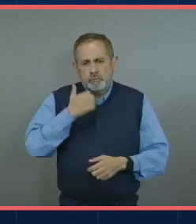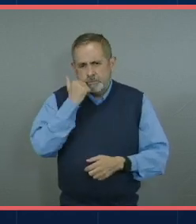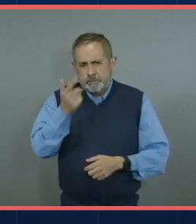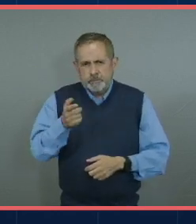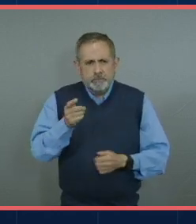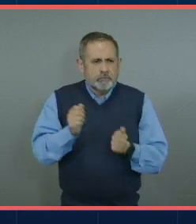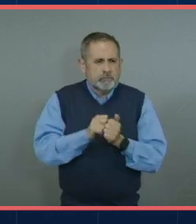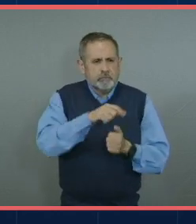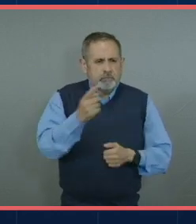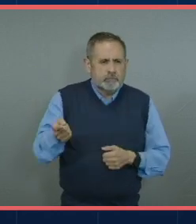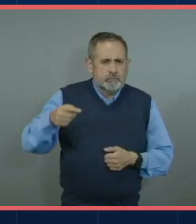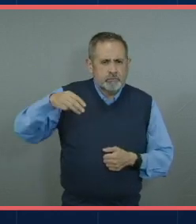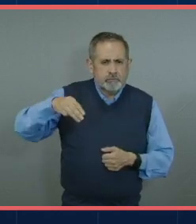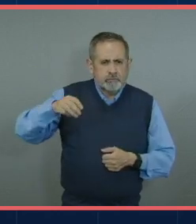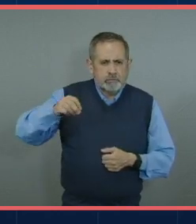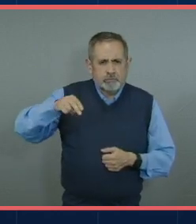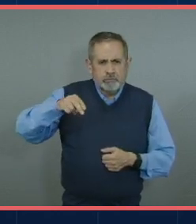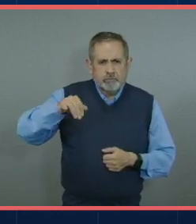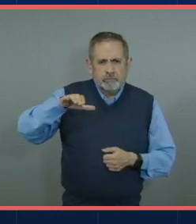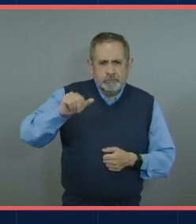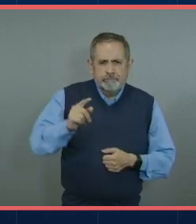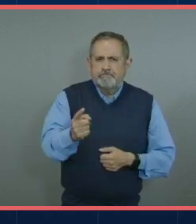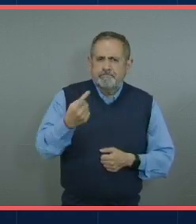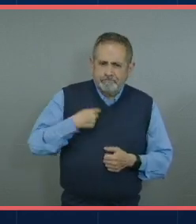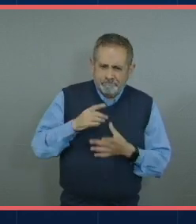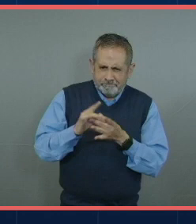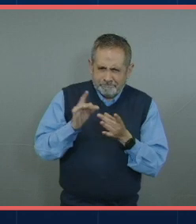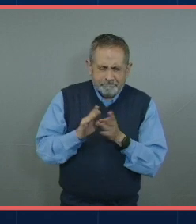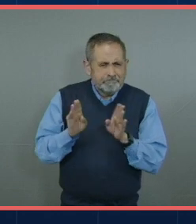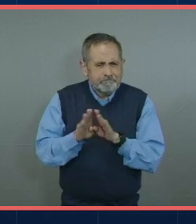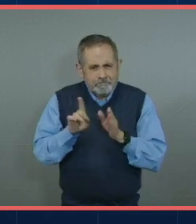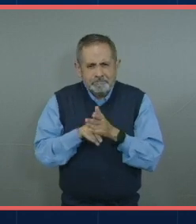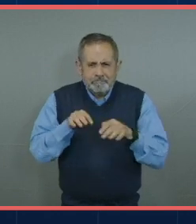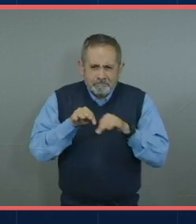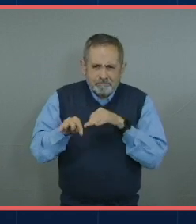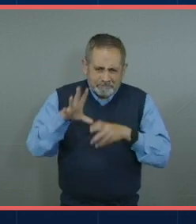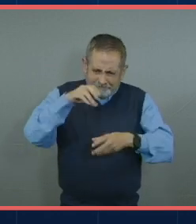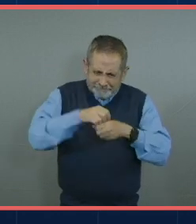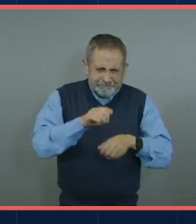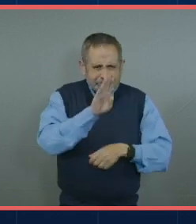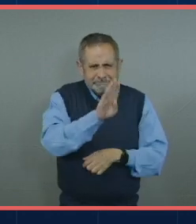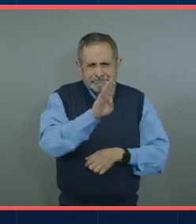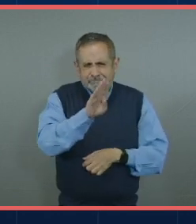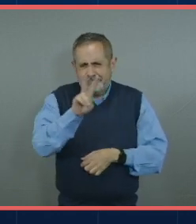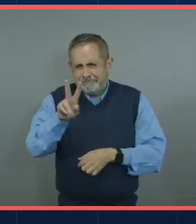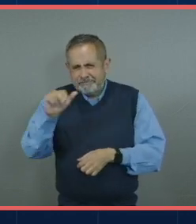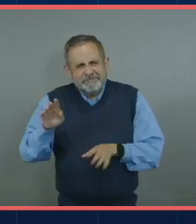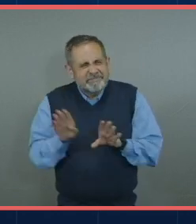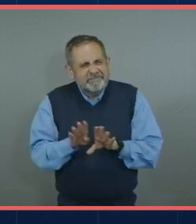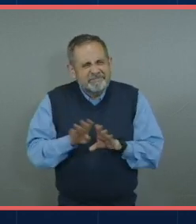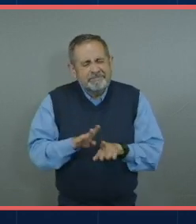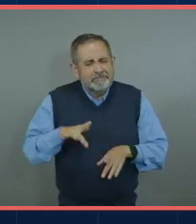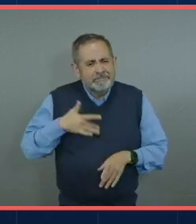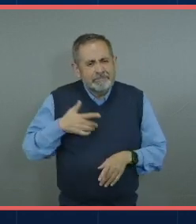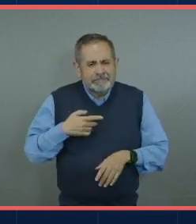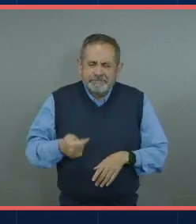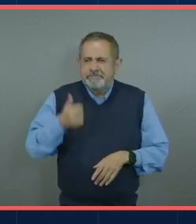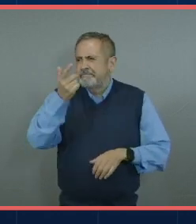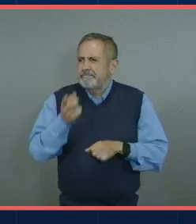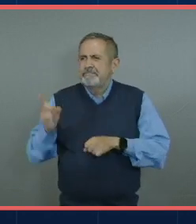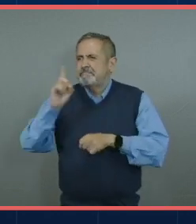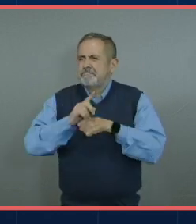Mónica Mónica cuéntanos cuéntanos cómo es trabajar en el banco cómo es trabajar en BBVA cómo fue tu primer día